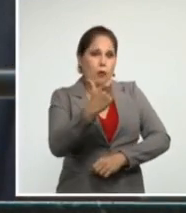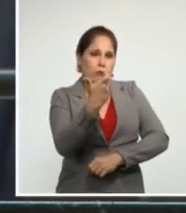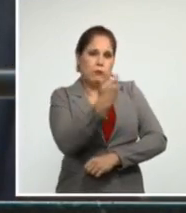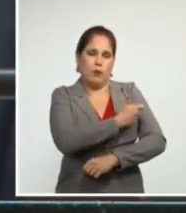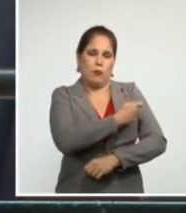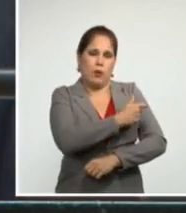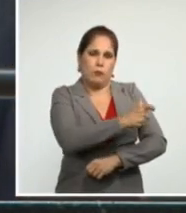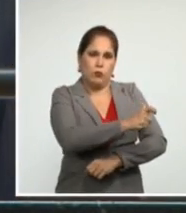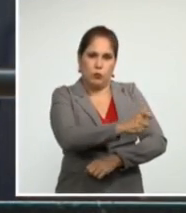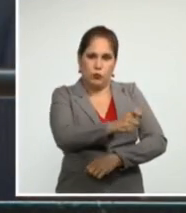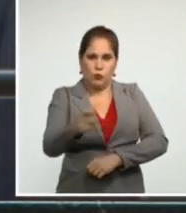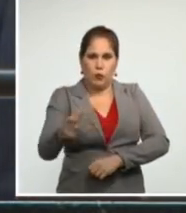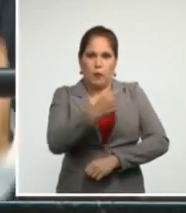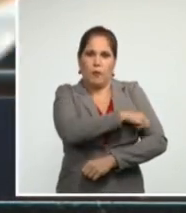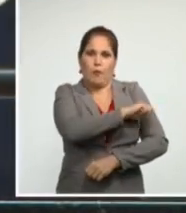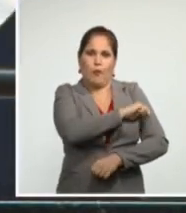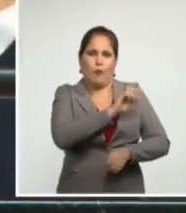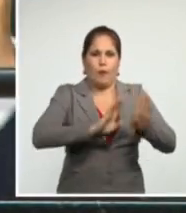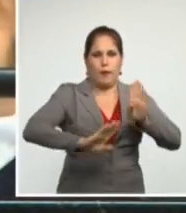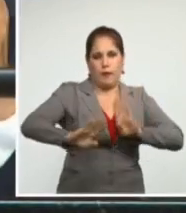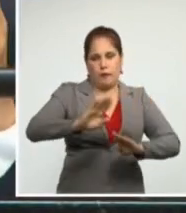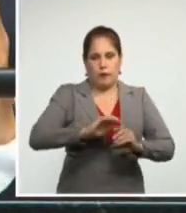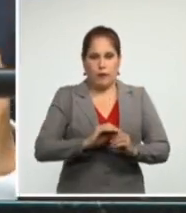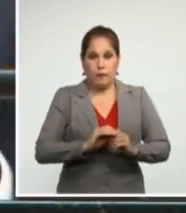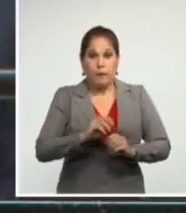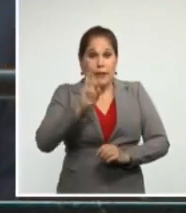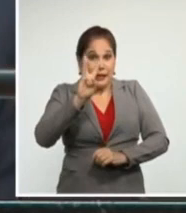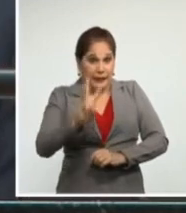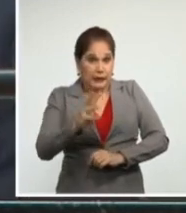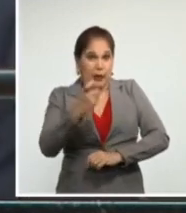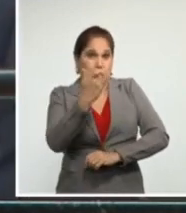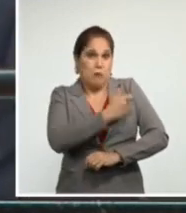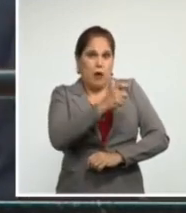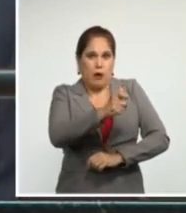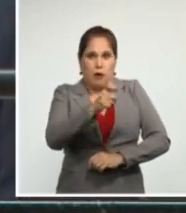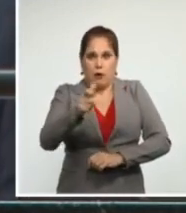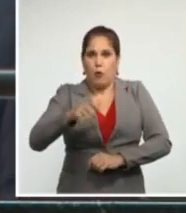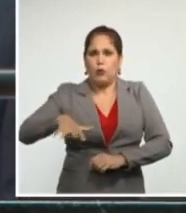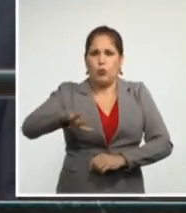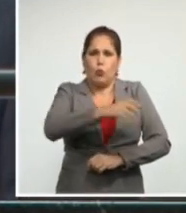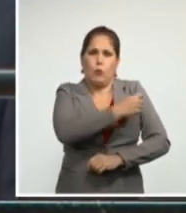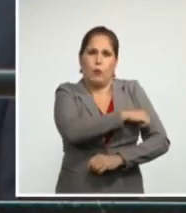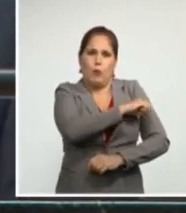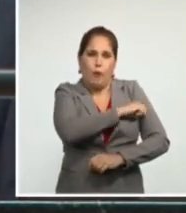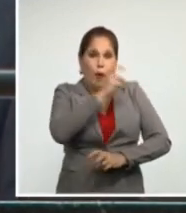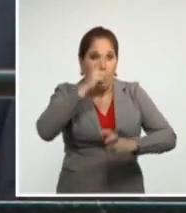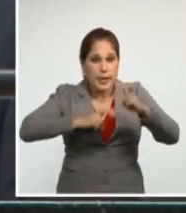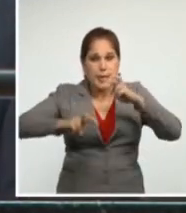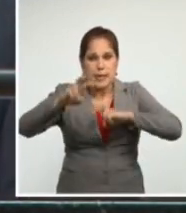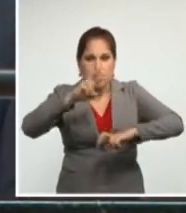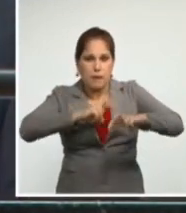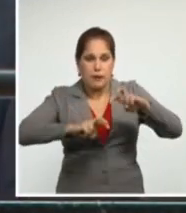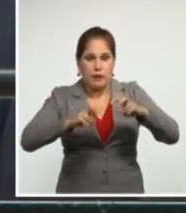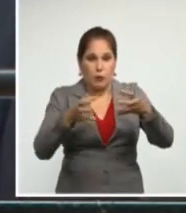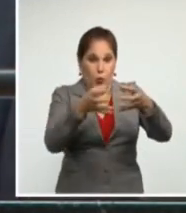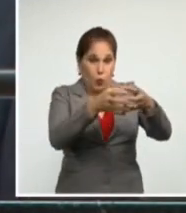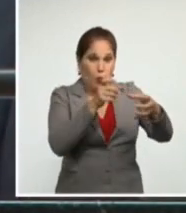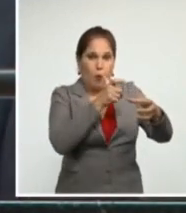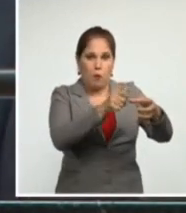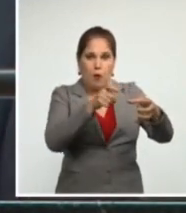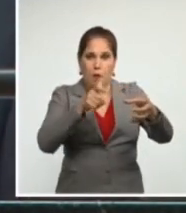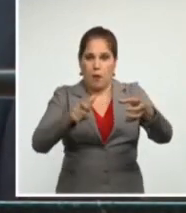vacunales y ha aplicado tres de estos en estudios de intervención o